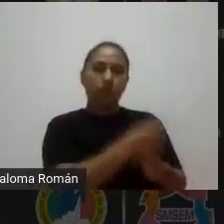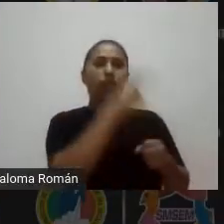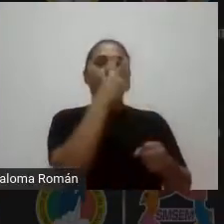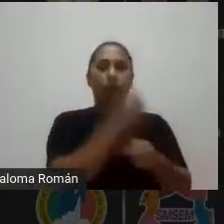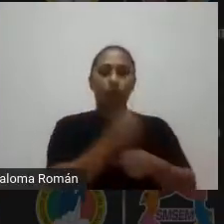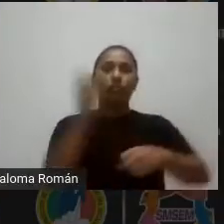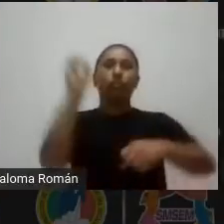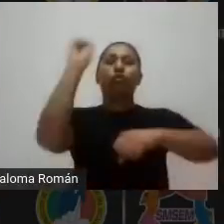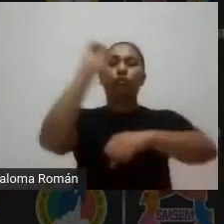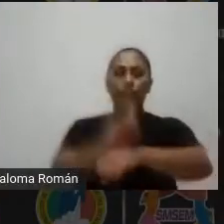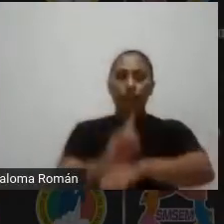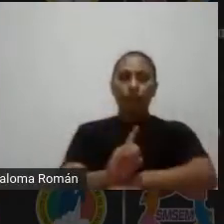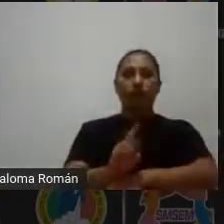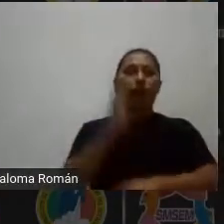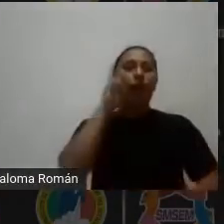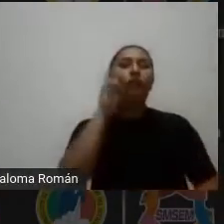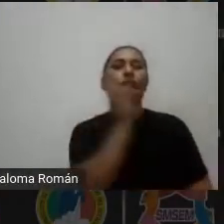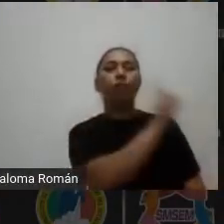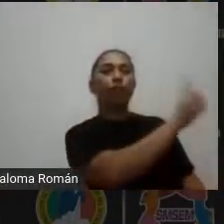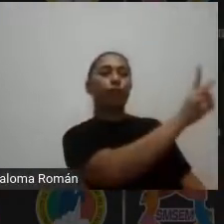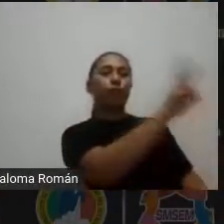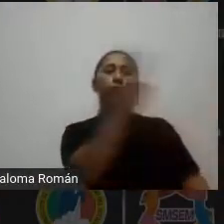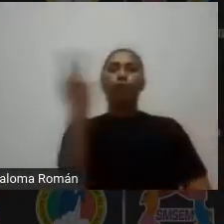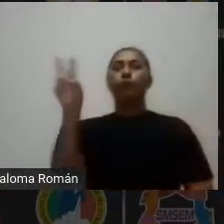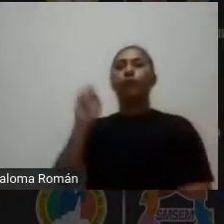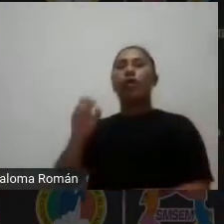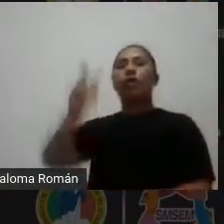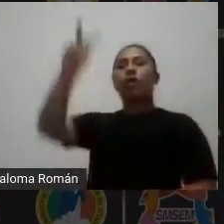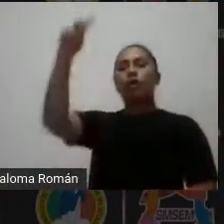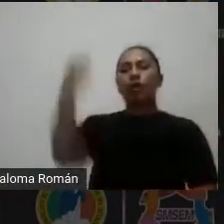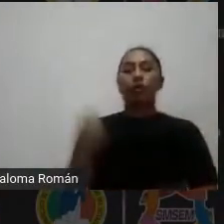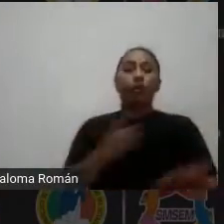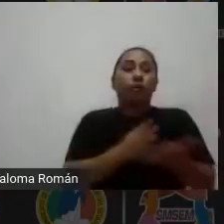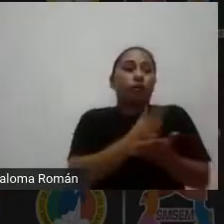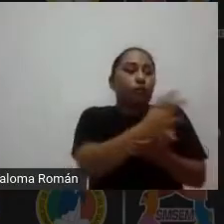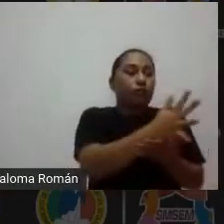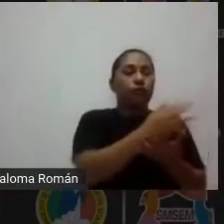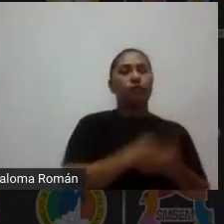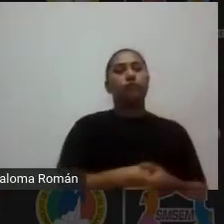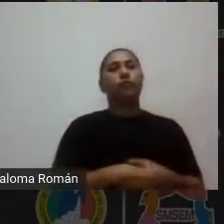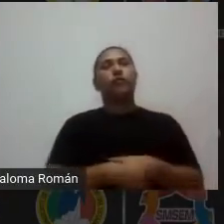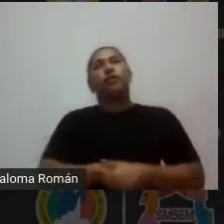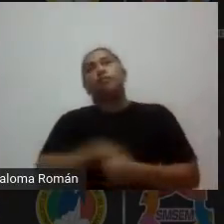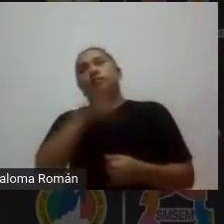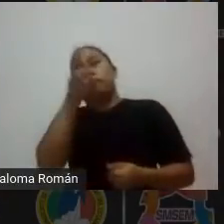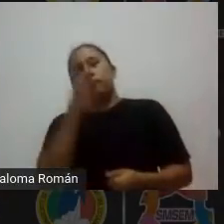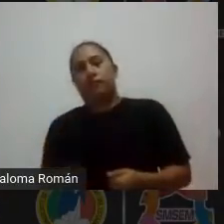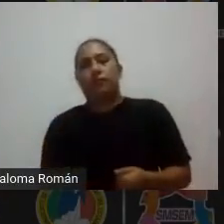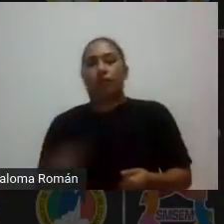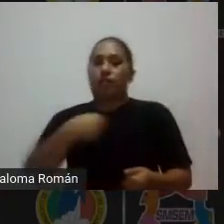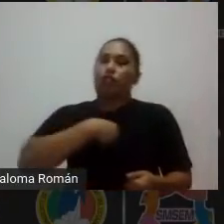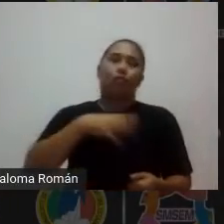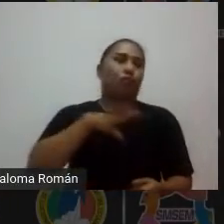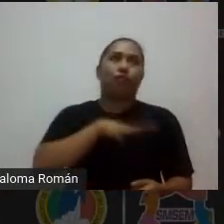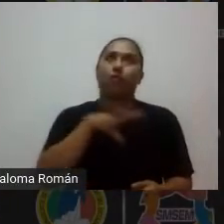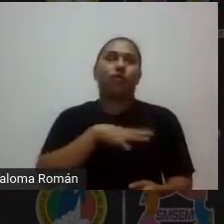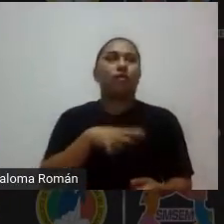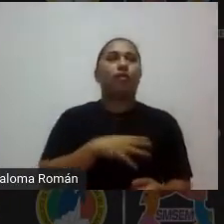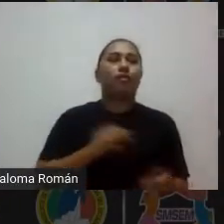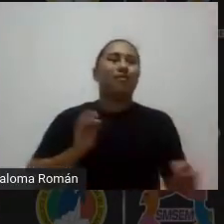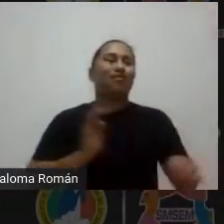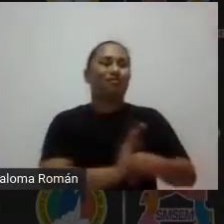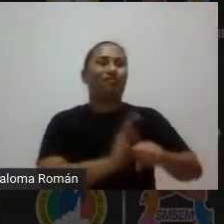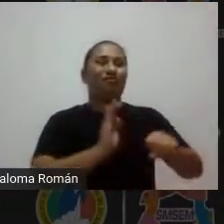ese diagnóstico de accesibilidad tecnológica pues claro si yo no tengo ese diagnóstico voy a dar tropiezos